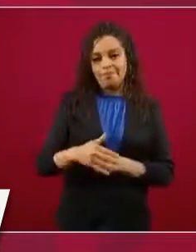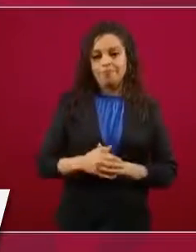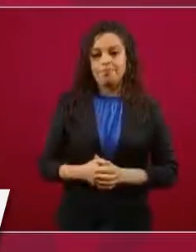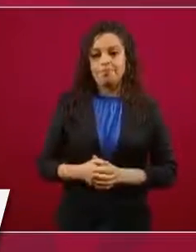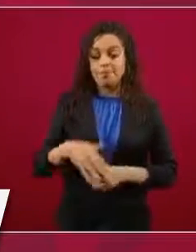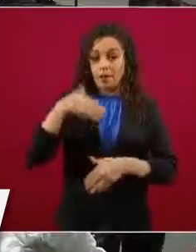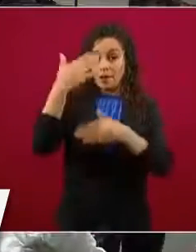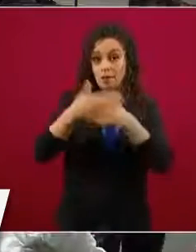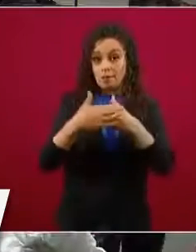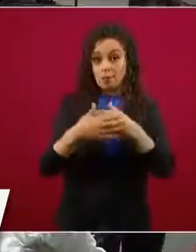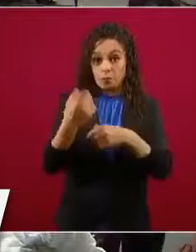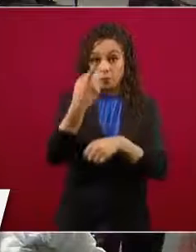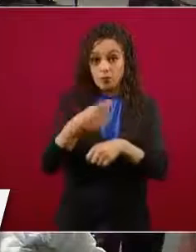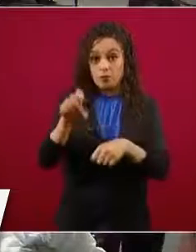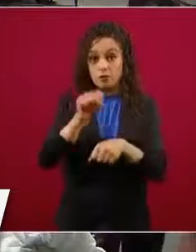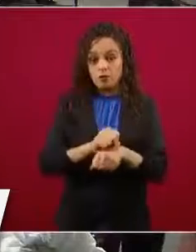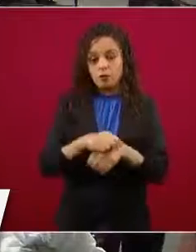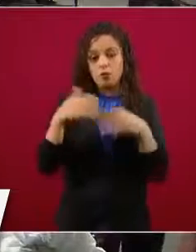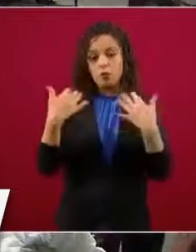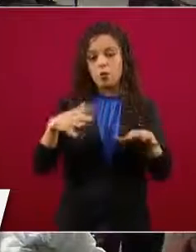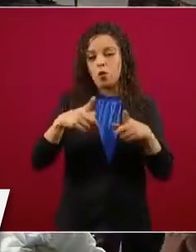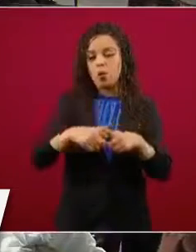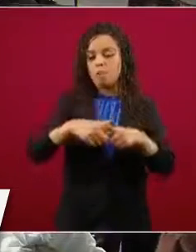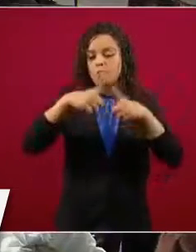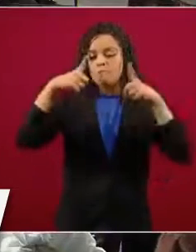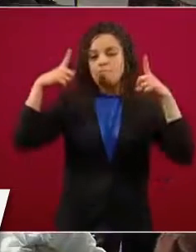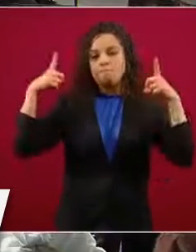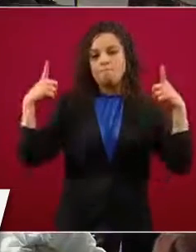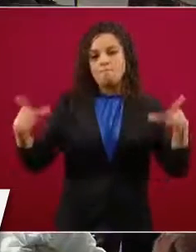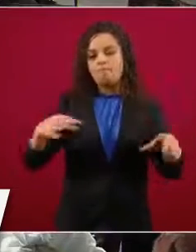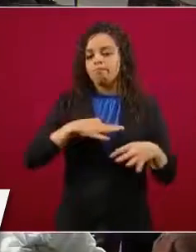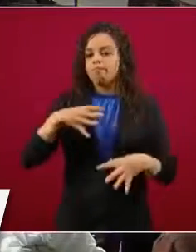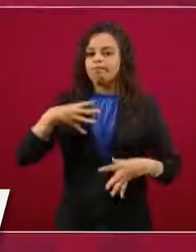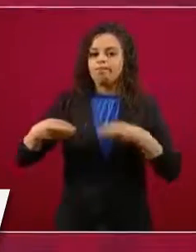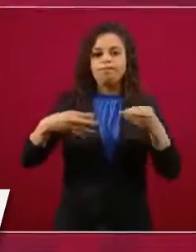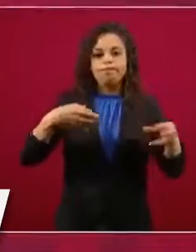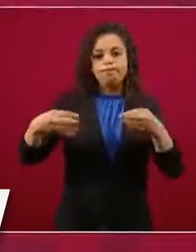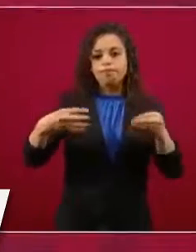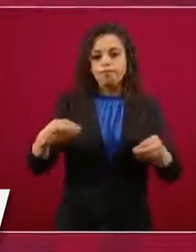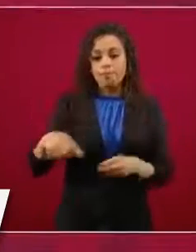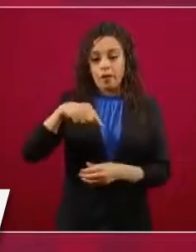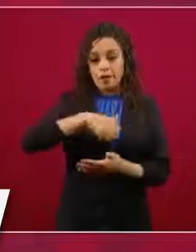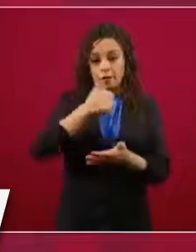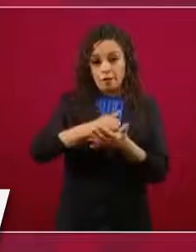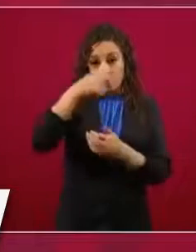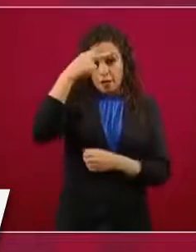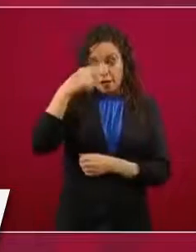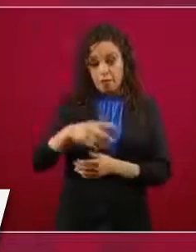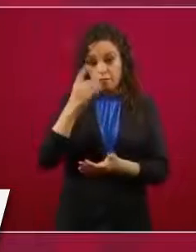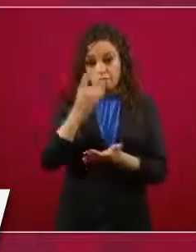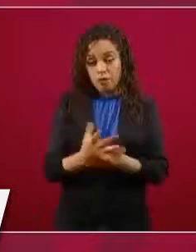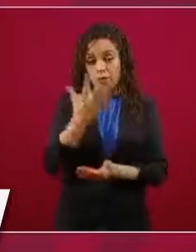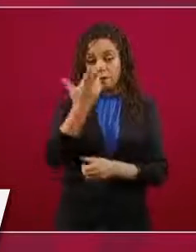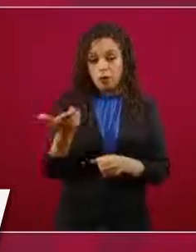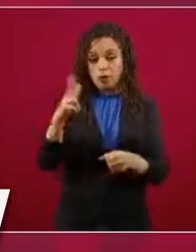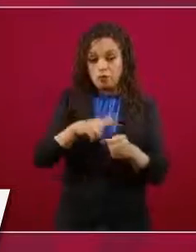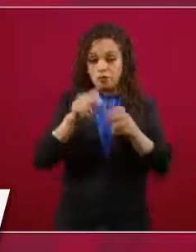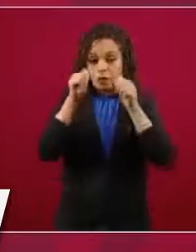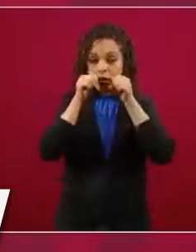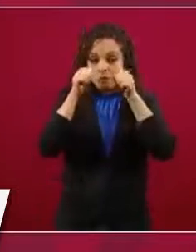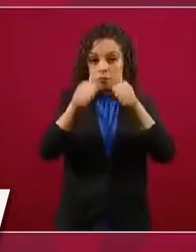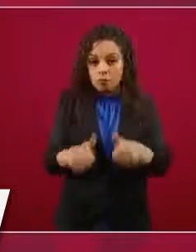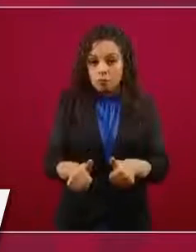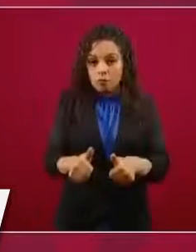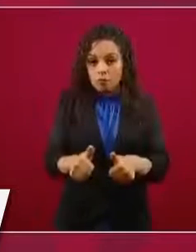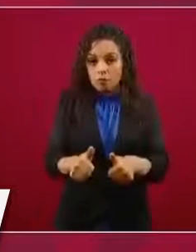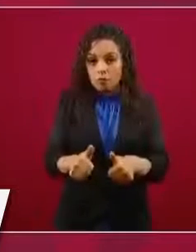esto crezca. Por ejemplo, en la Ciudad de México tenemos hoy cinco hospitales que están dedicados a atender COVID, la próxima